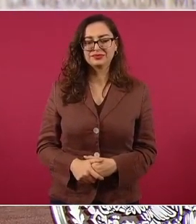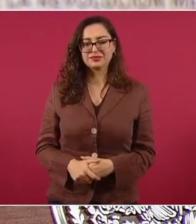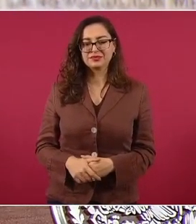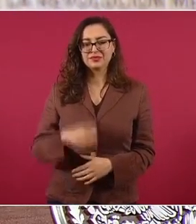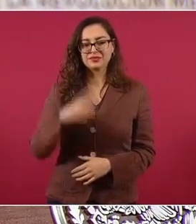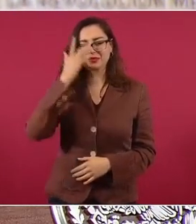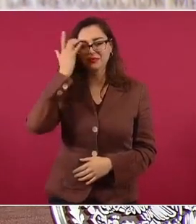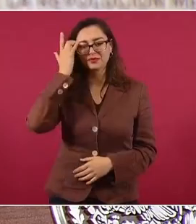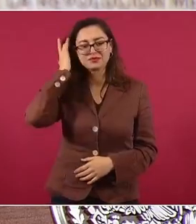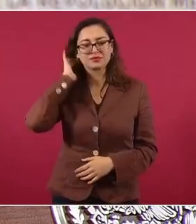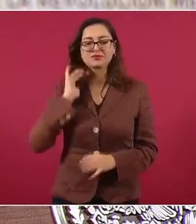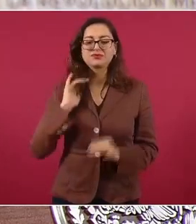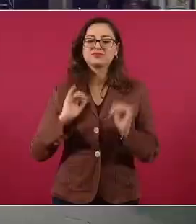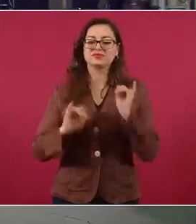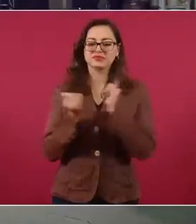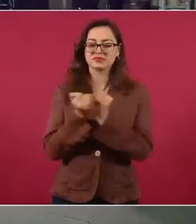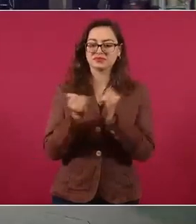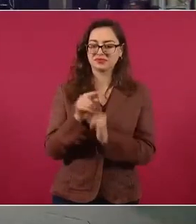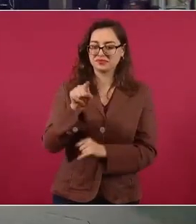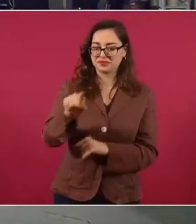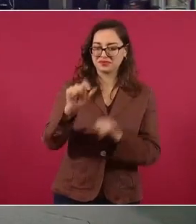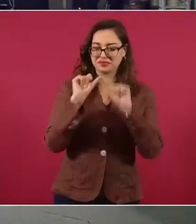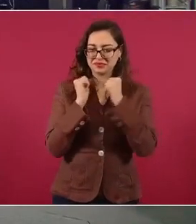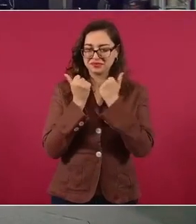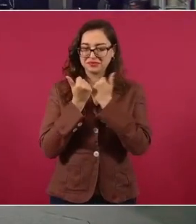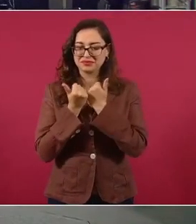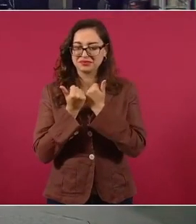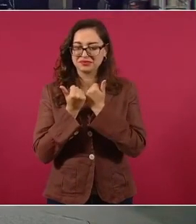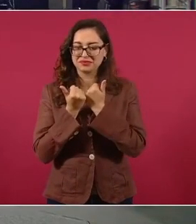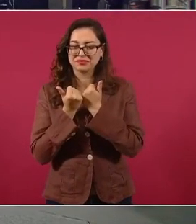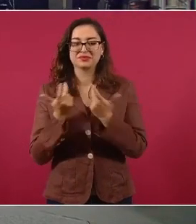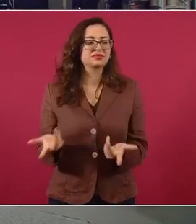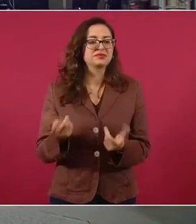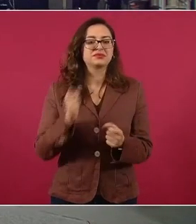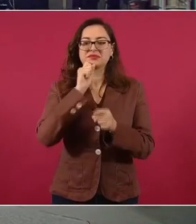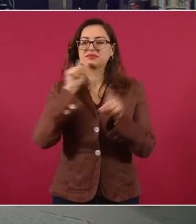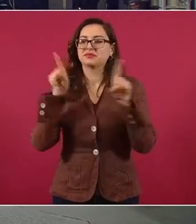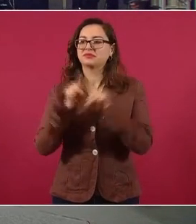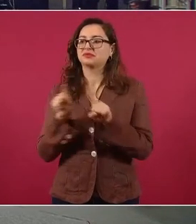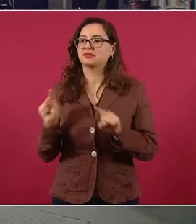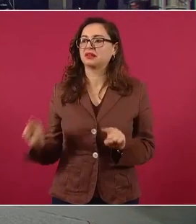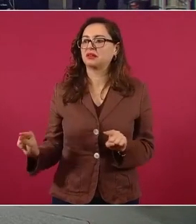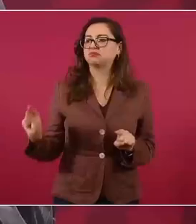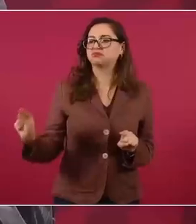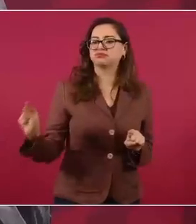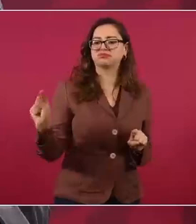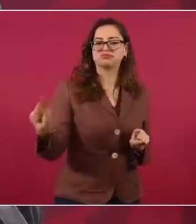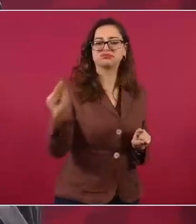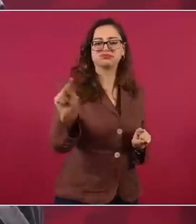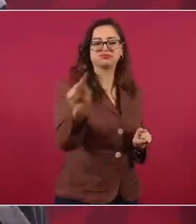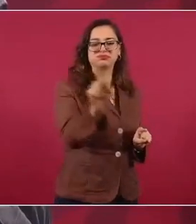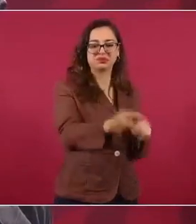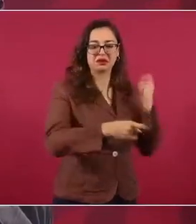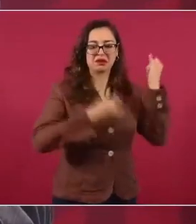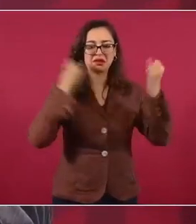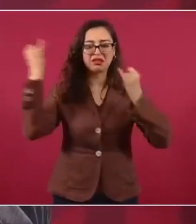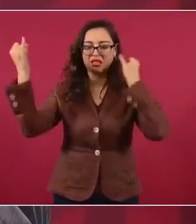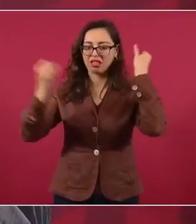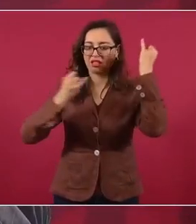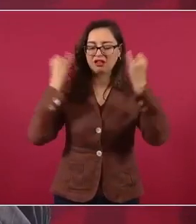Y así hay 10, 20, 30, aquí es muy común